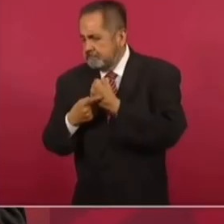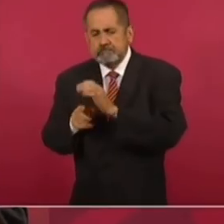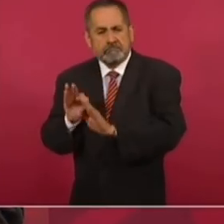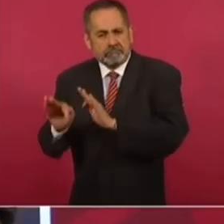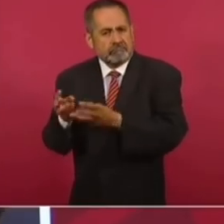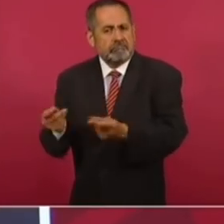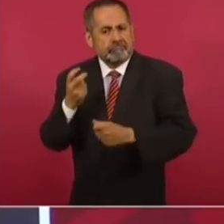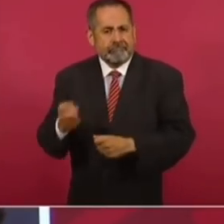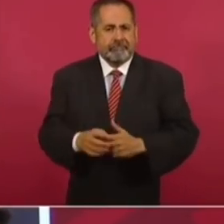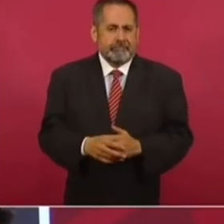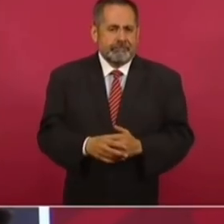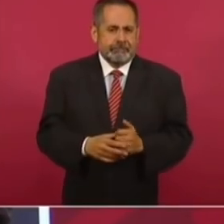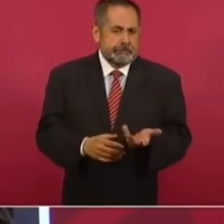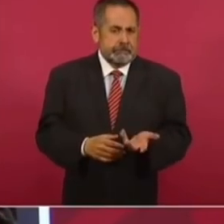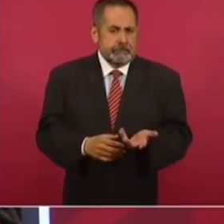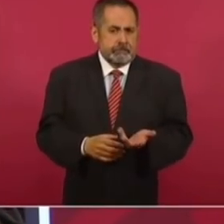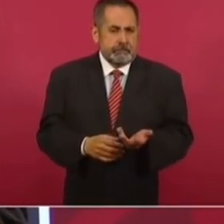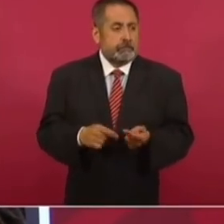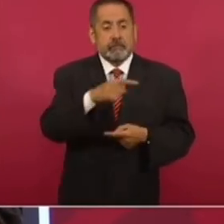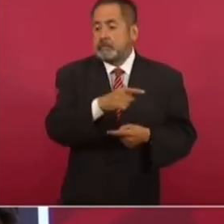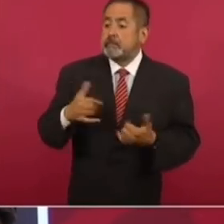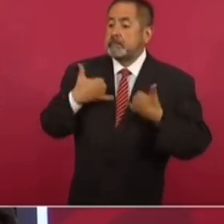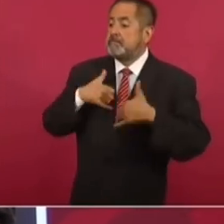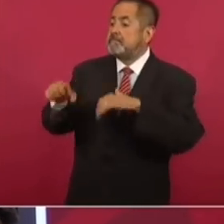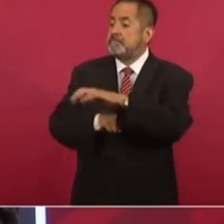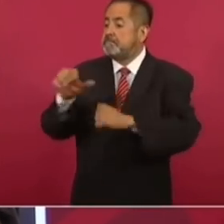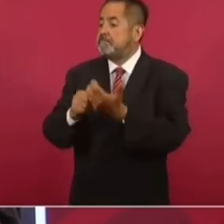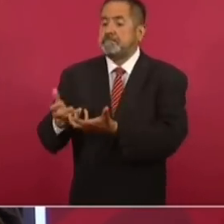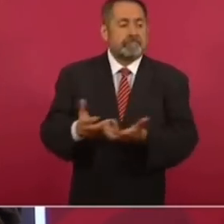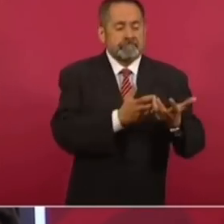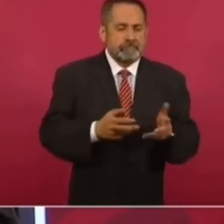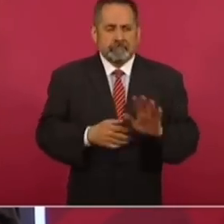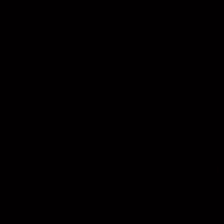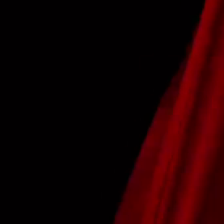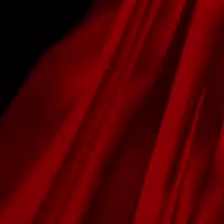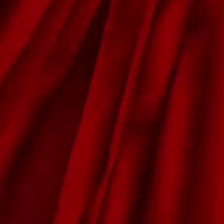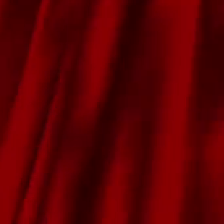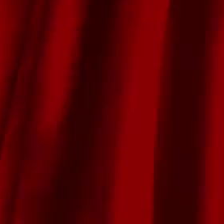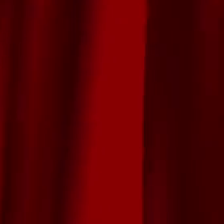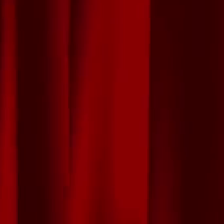causas a quitarles el semillero, lo que nunca hicieron los corruptos.